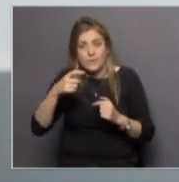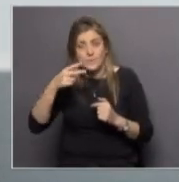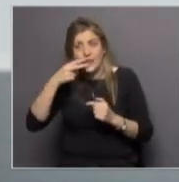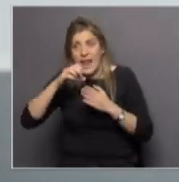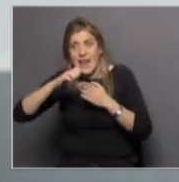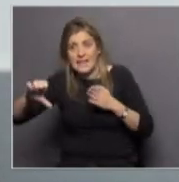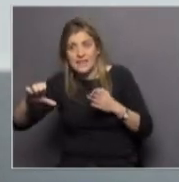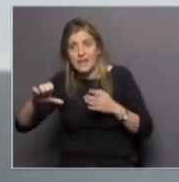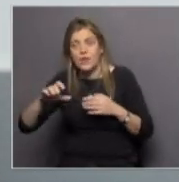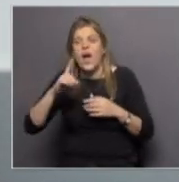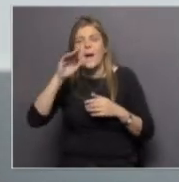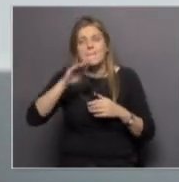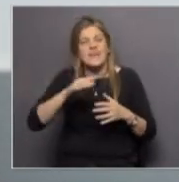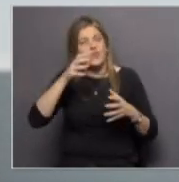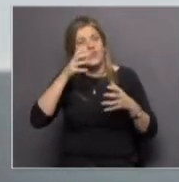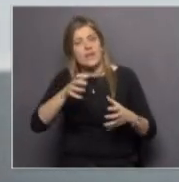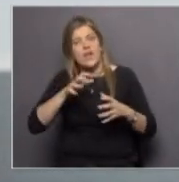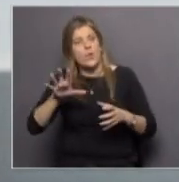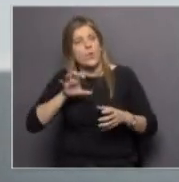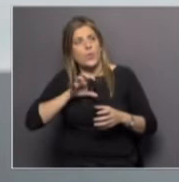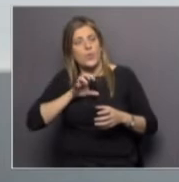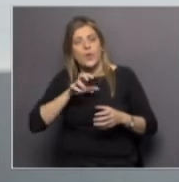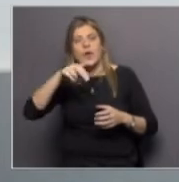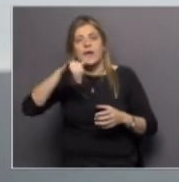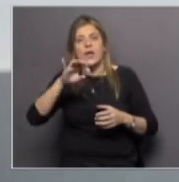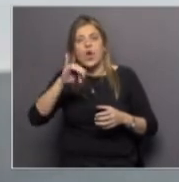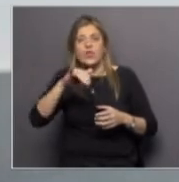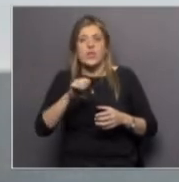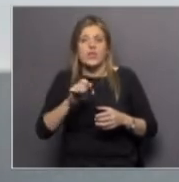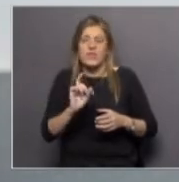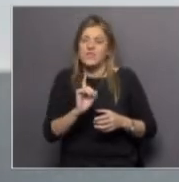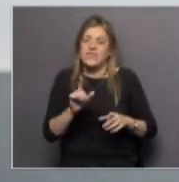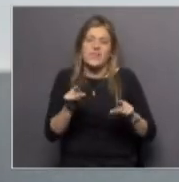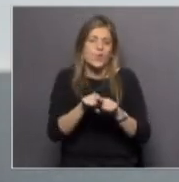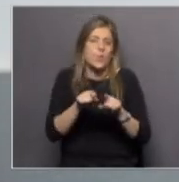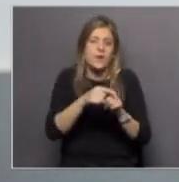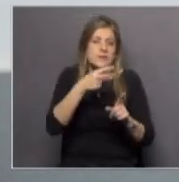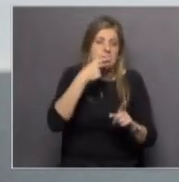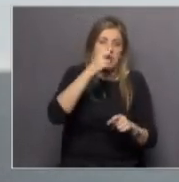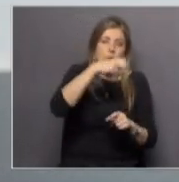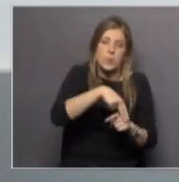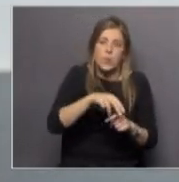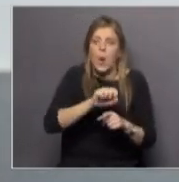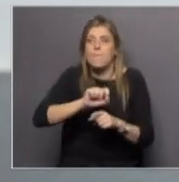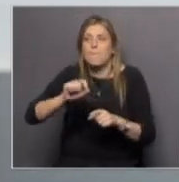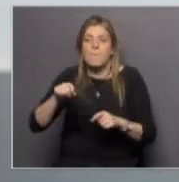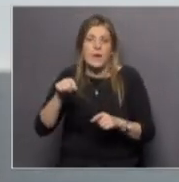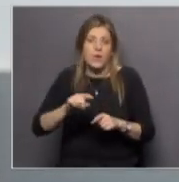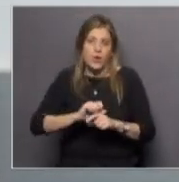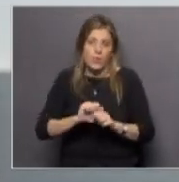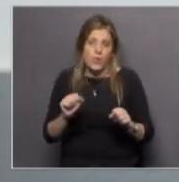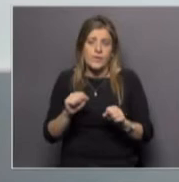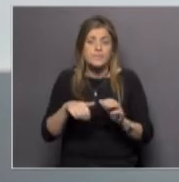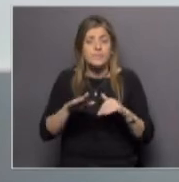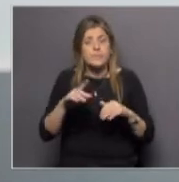de nicotina que la persona consume sino que es igual o peor porque está asociado a otro tipo de compuestos y la dificultad